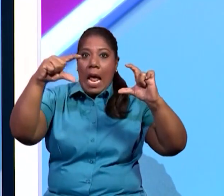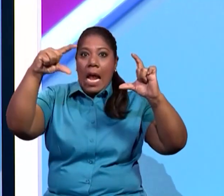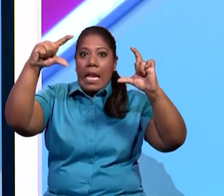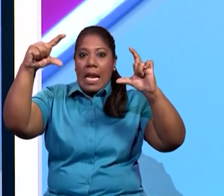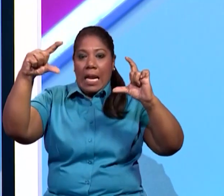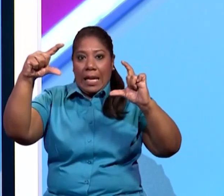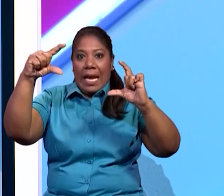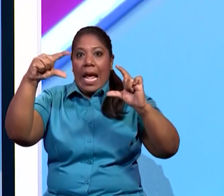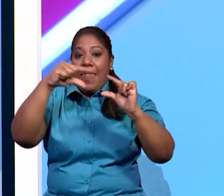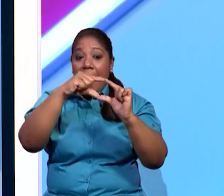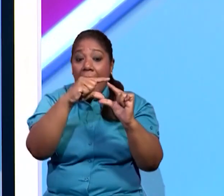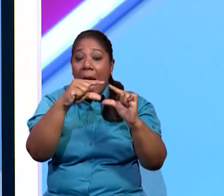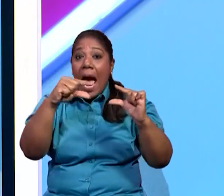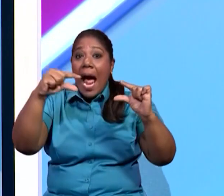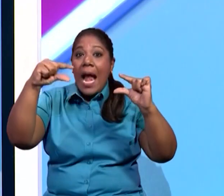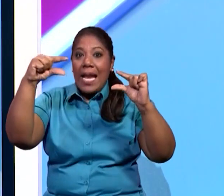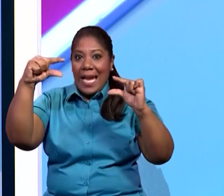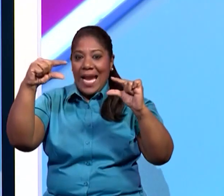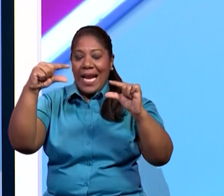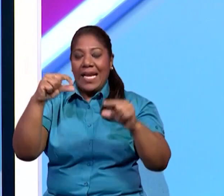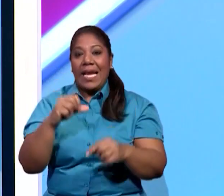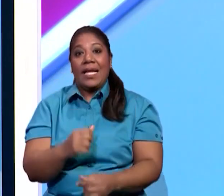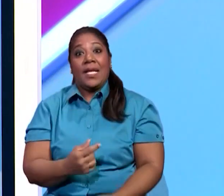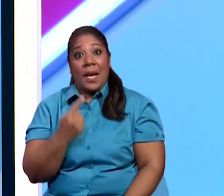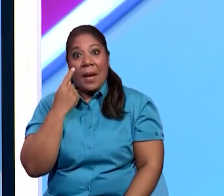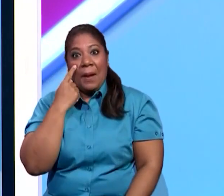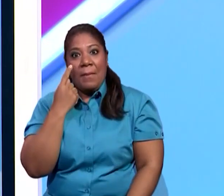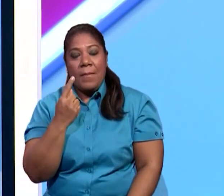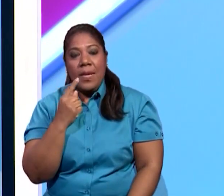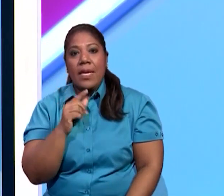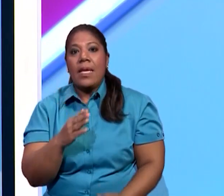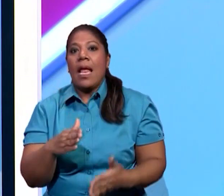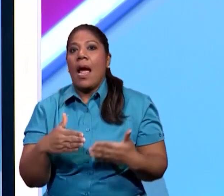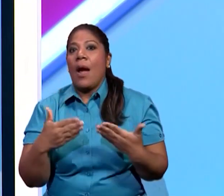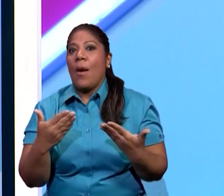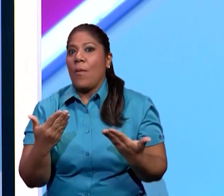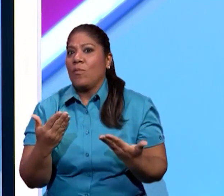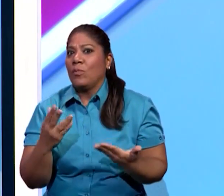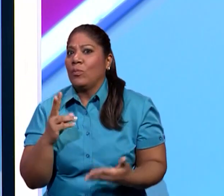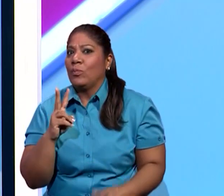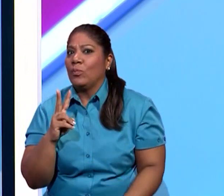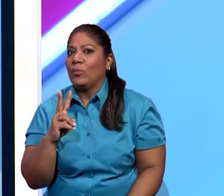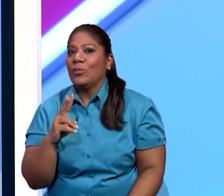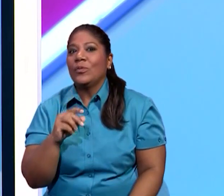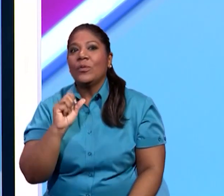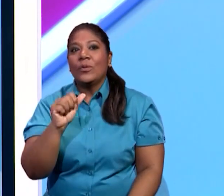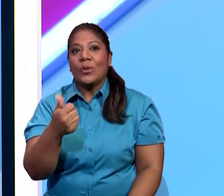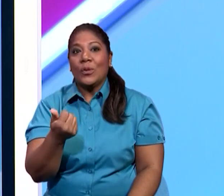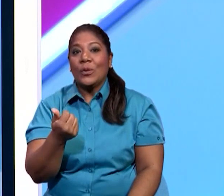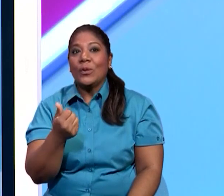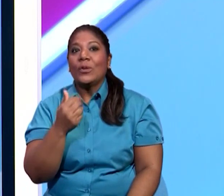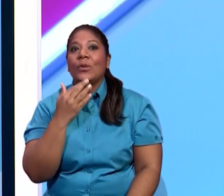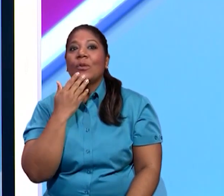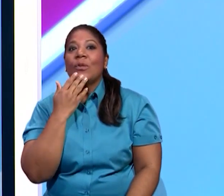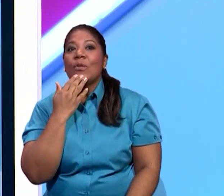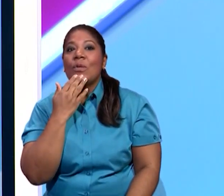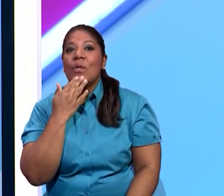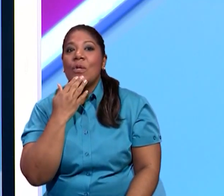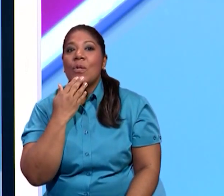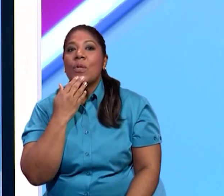bien. Ahora vamos a preguntar por Belisario Porras, el